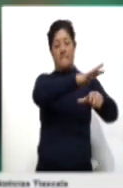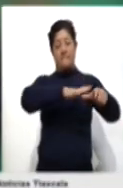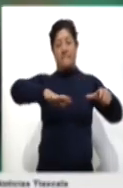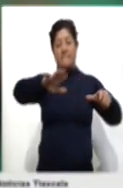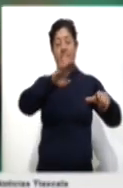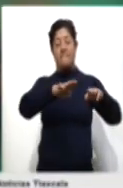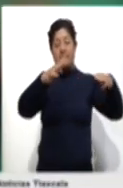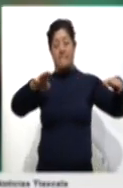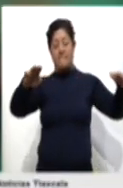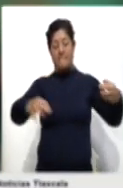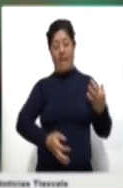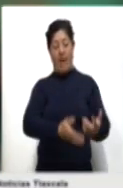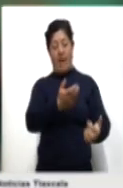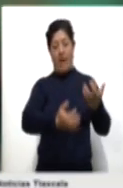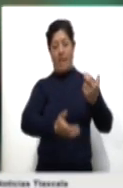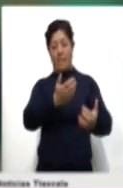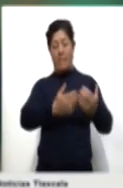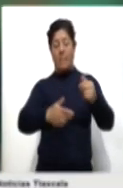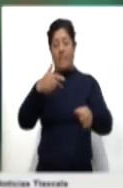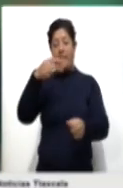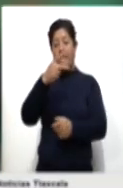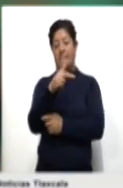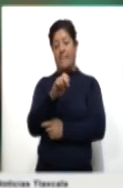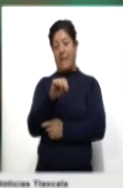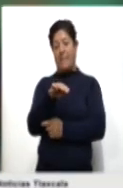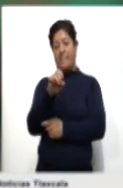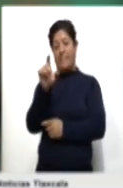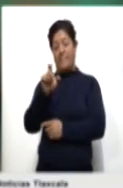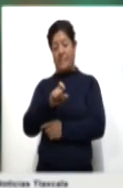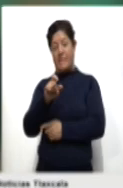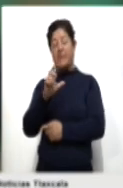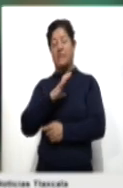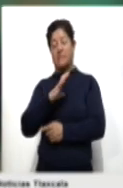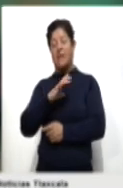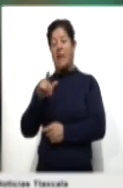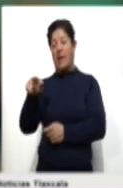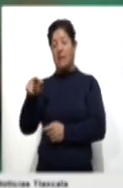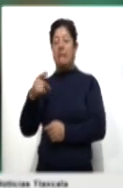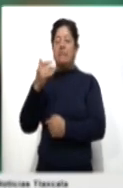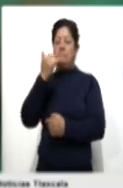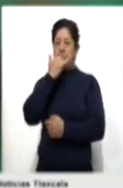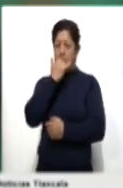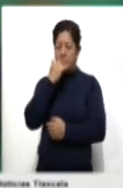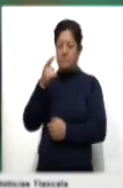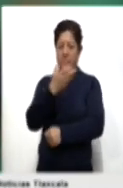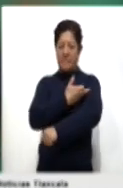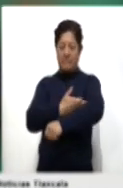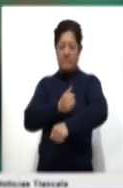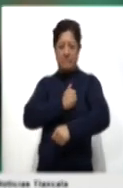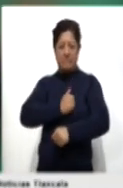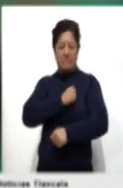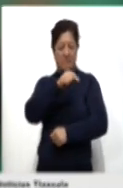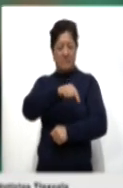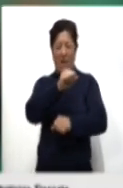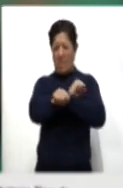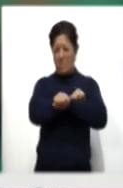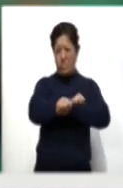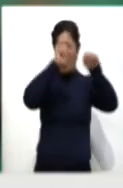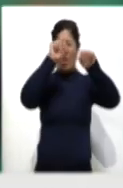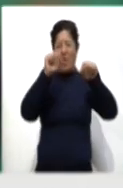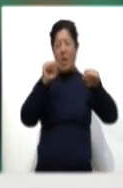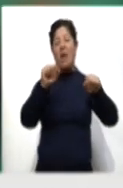El presidente Andrés Manuel López Obrador mandó su pésame a los familiares de las víctimas de la explosión e incendio de la plataforma